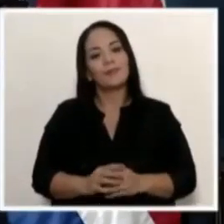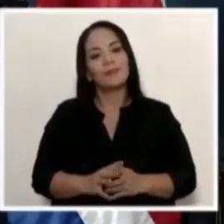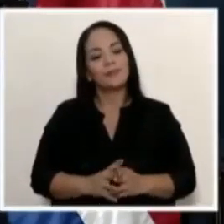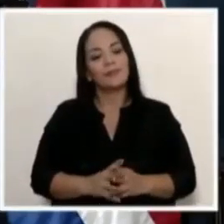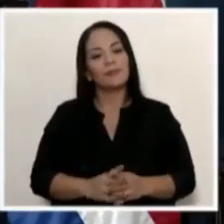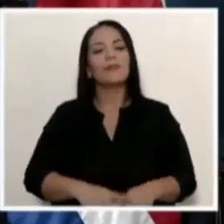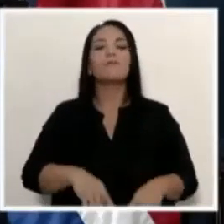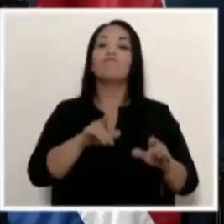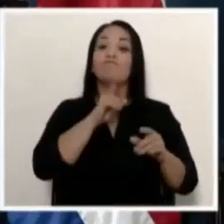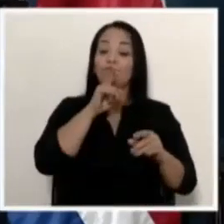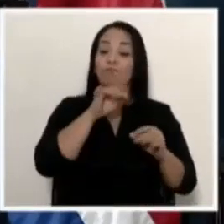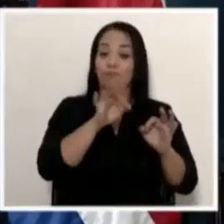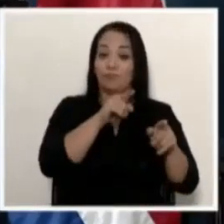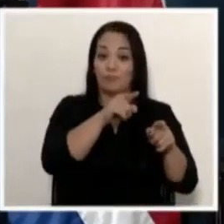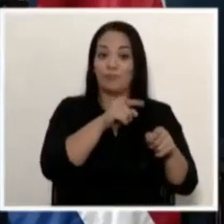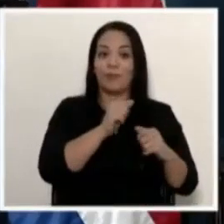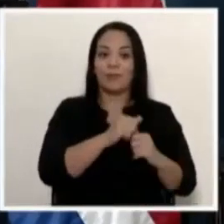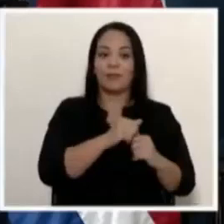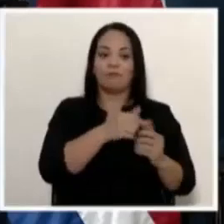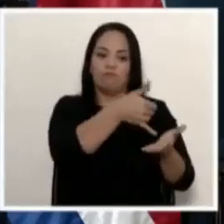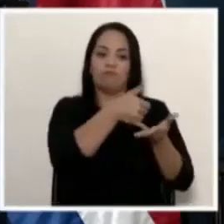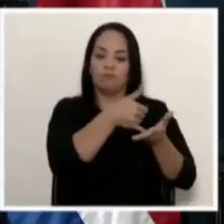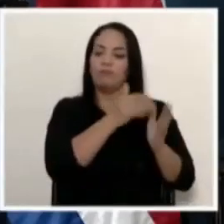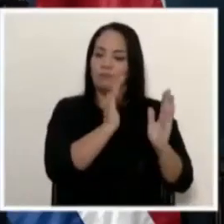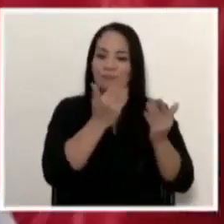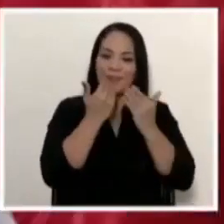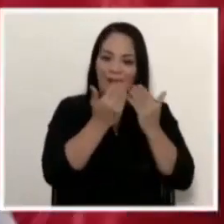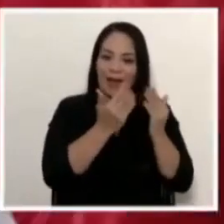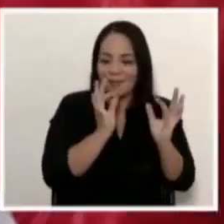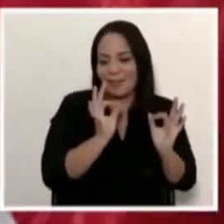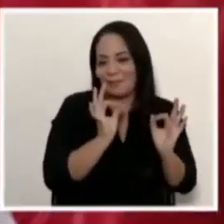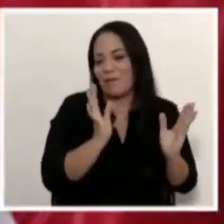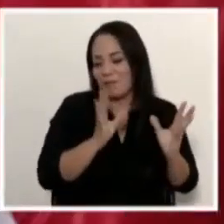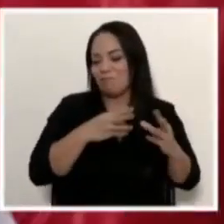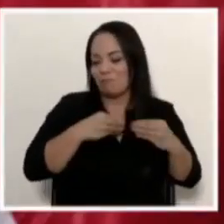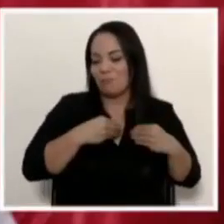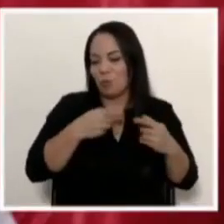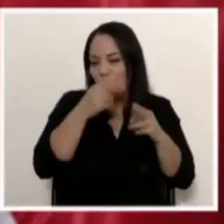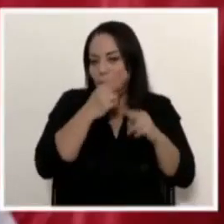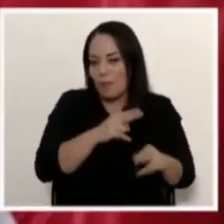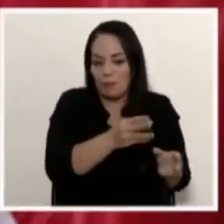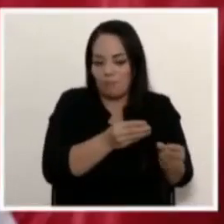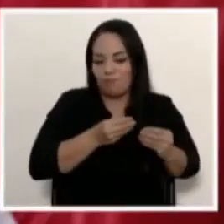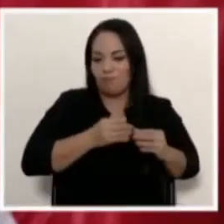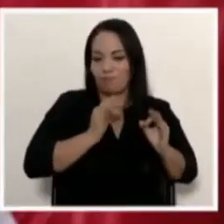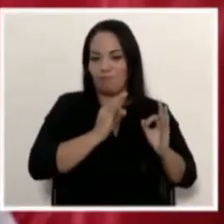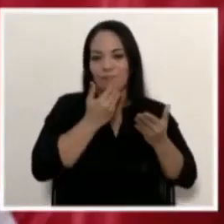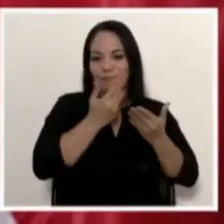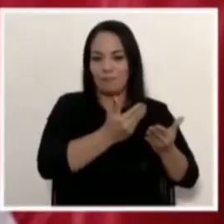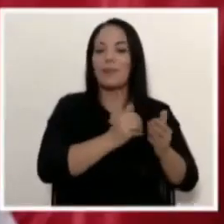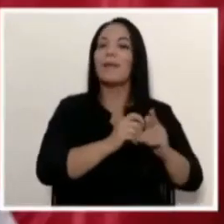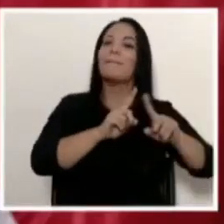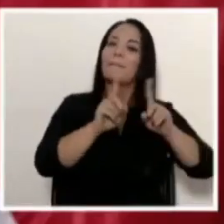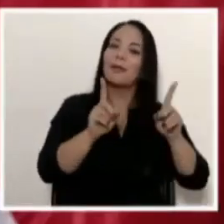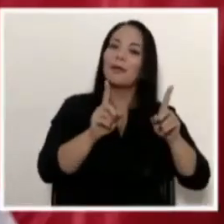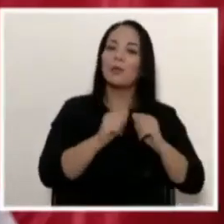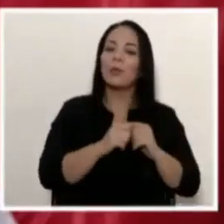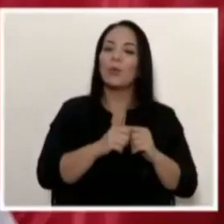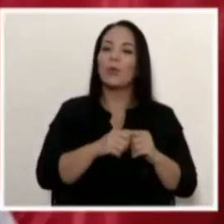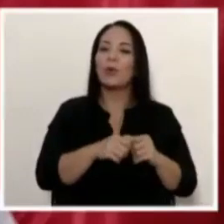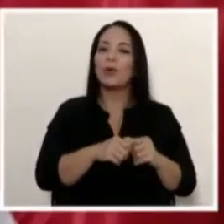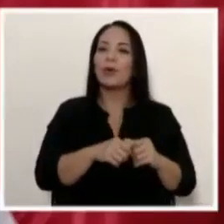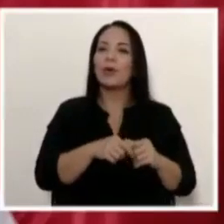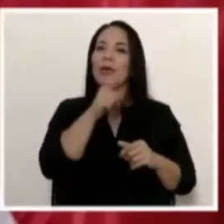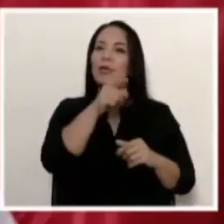El reconocimiento siempre es bienvenido y agradecido, uno tiene que ser humilde, pero me parece que es un buen